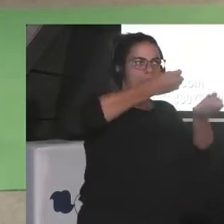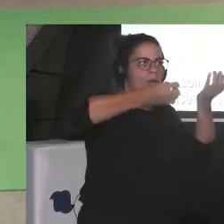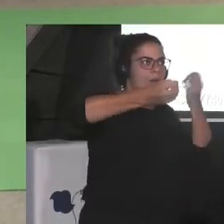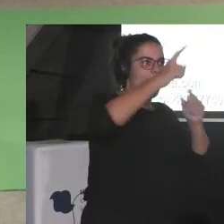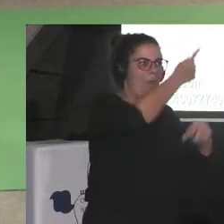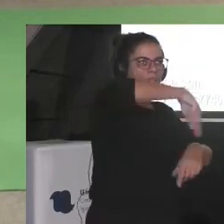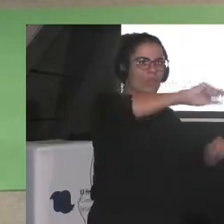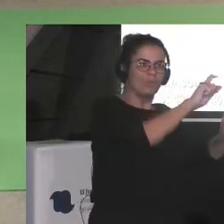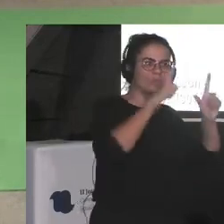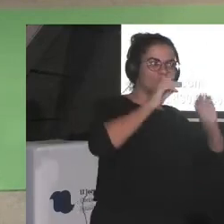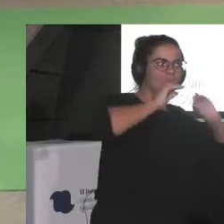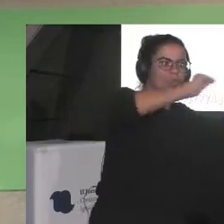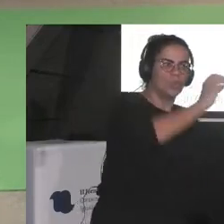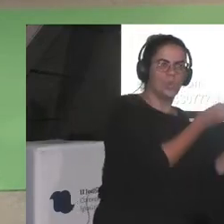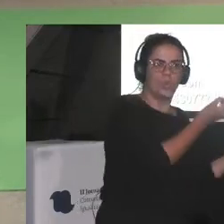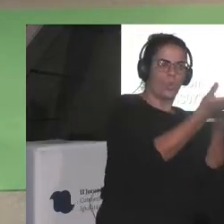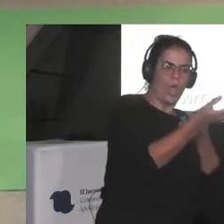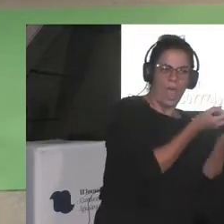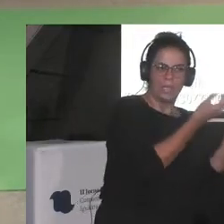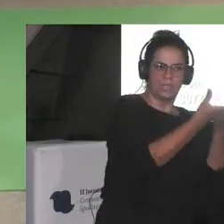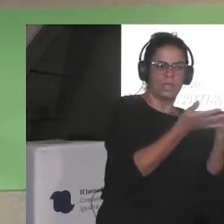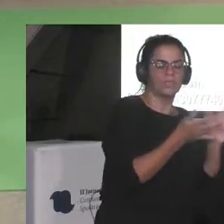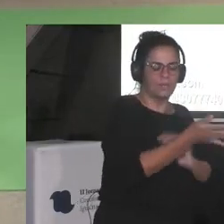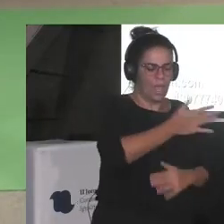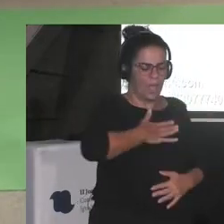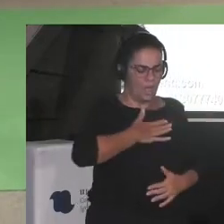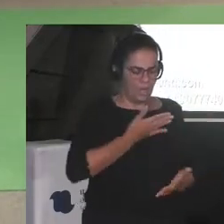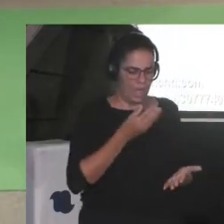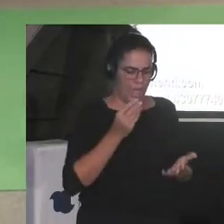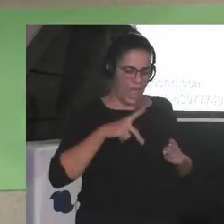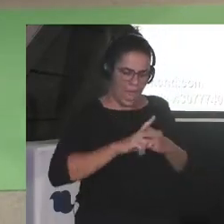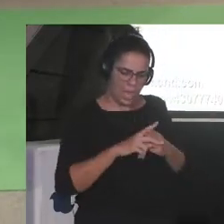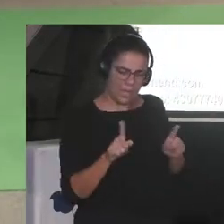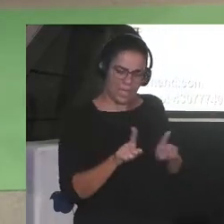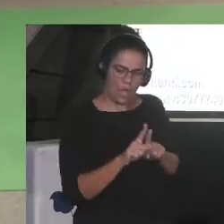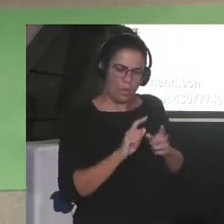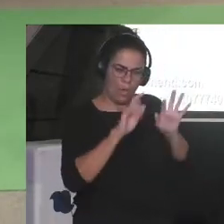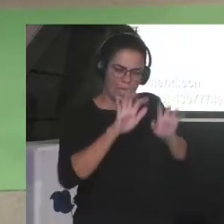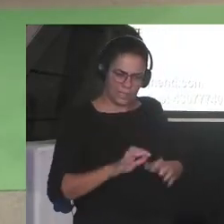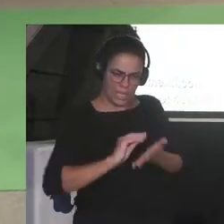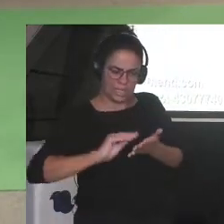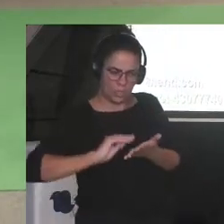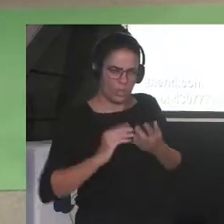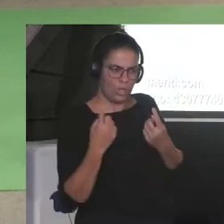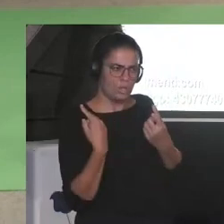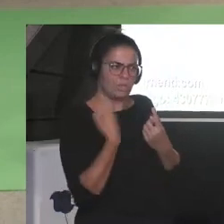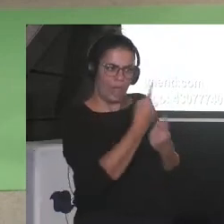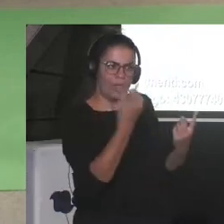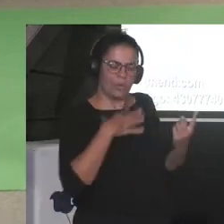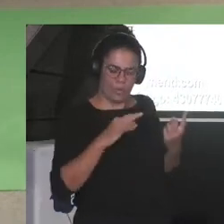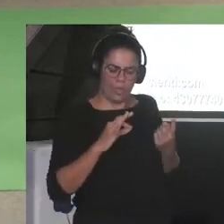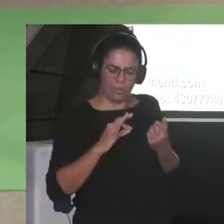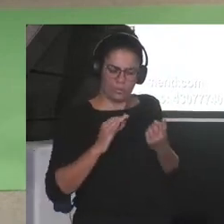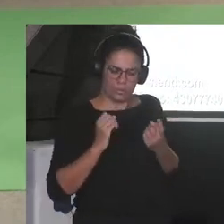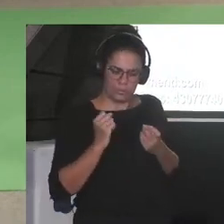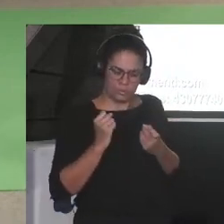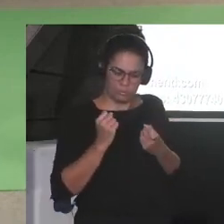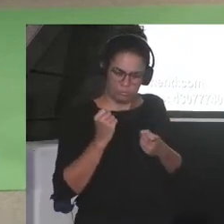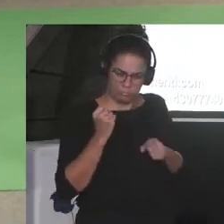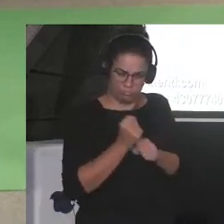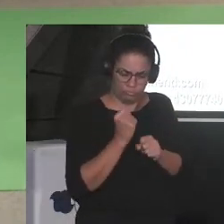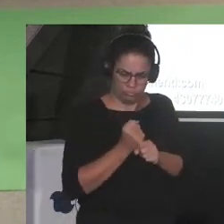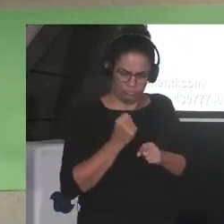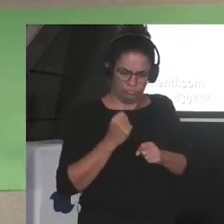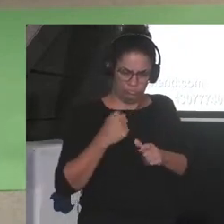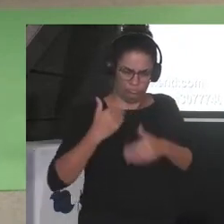y que podemos trabajar nuestras herramientas como escritoras yo creo que todas escribimos ahora no creo que hayamos bajado el nivel